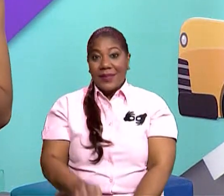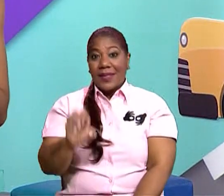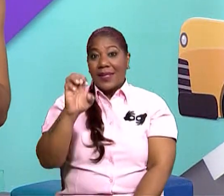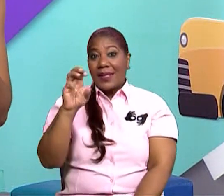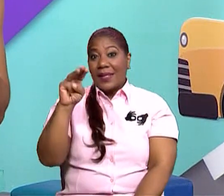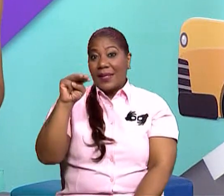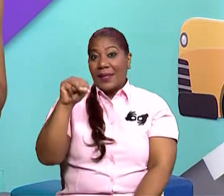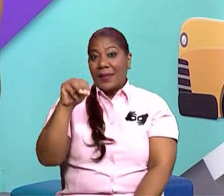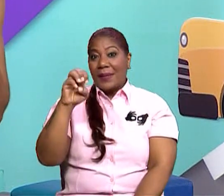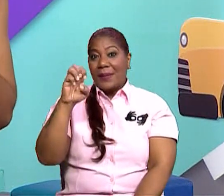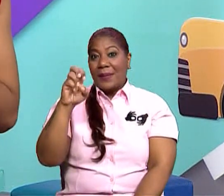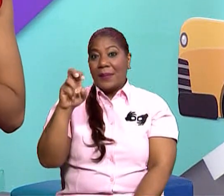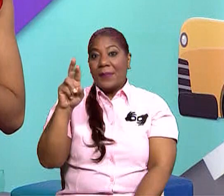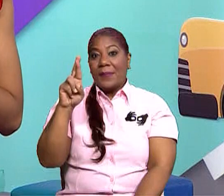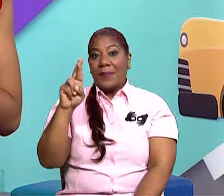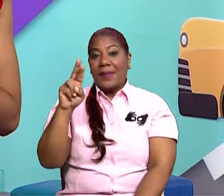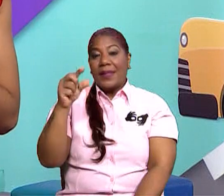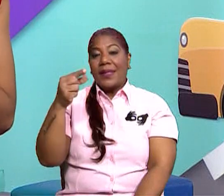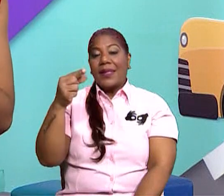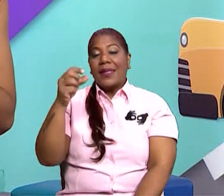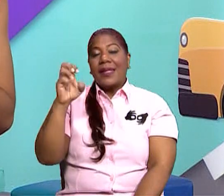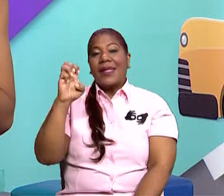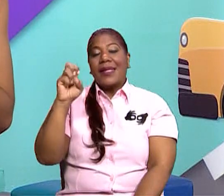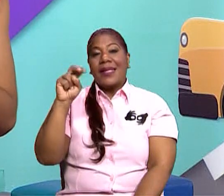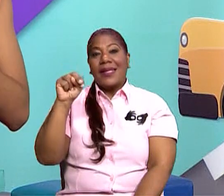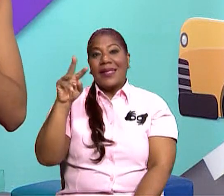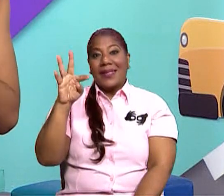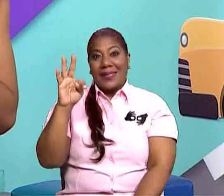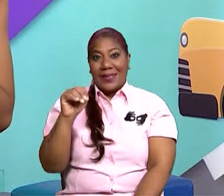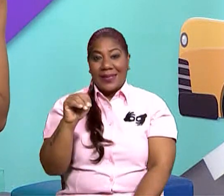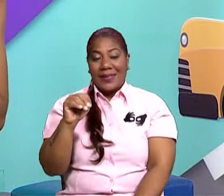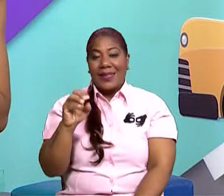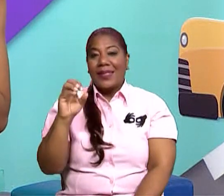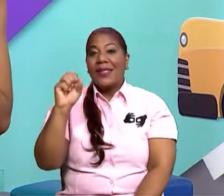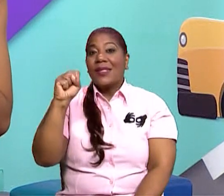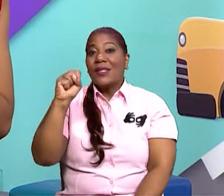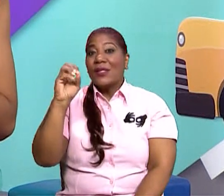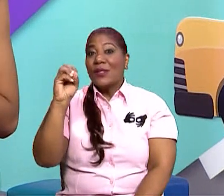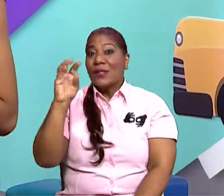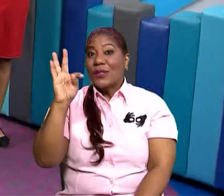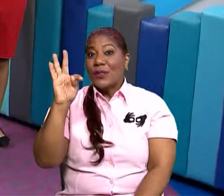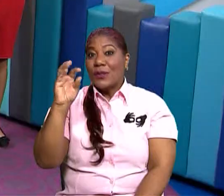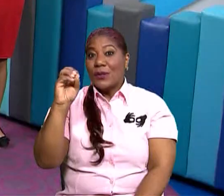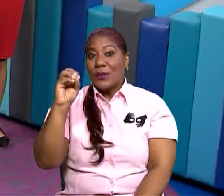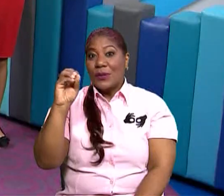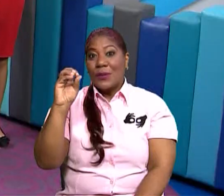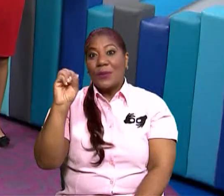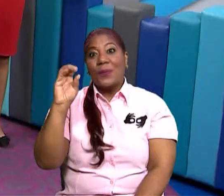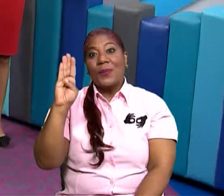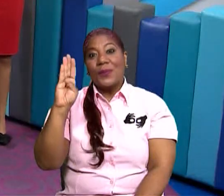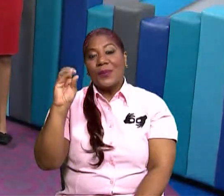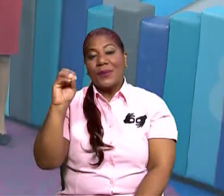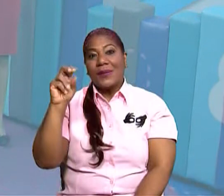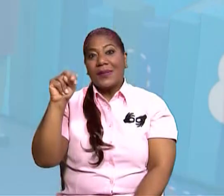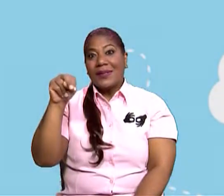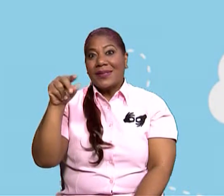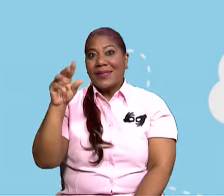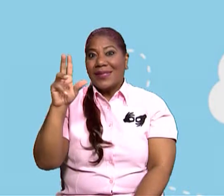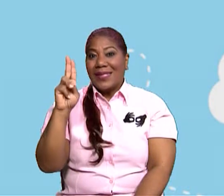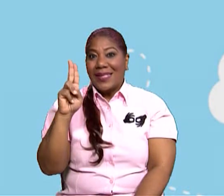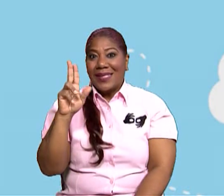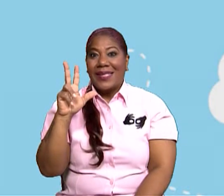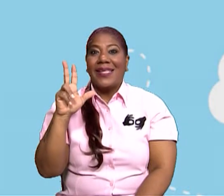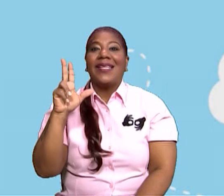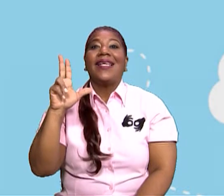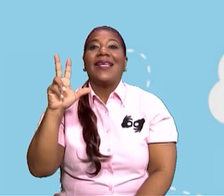el docer, y ahora tenemos el sotobosque. Vamos a ver entonces cuál es el último estrato. Muy bien. Vamos a ver, estrellita, estrellita.